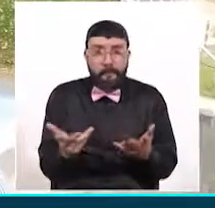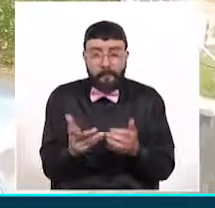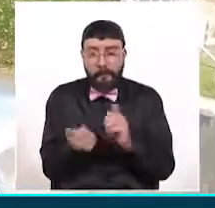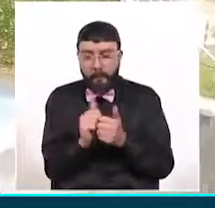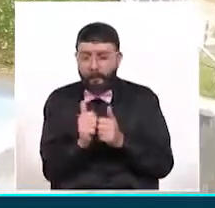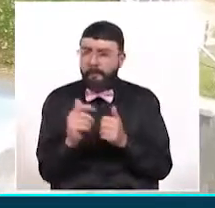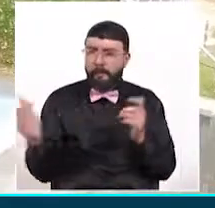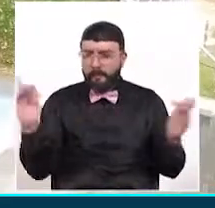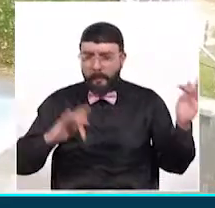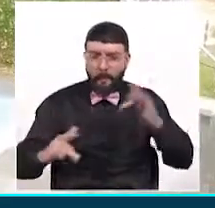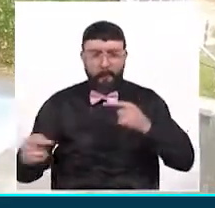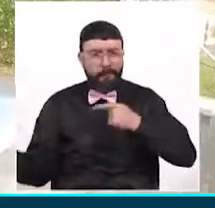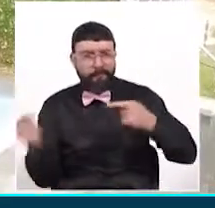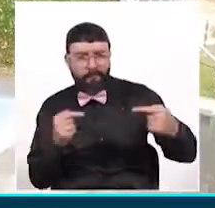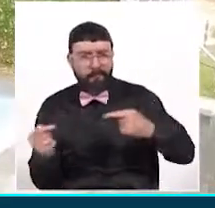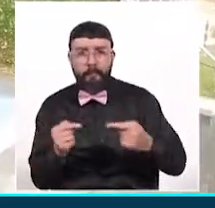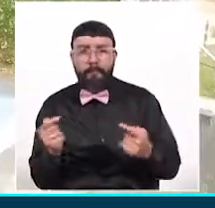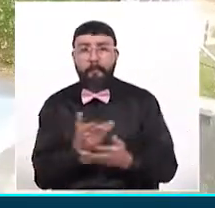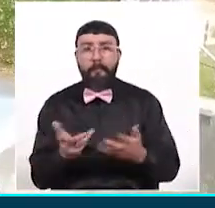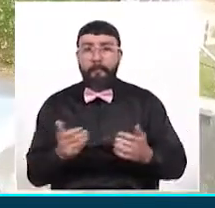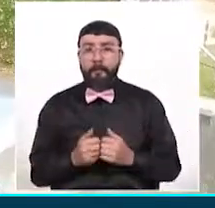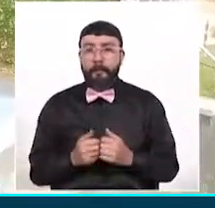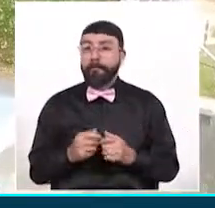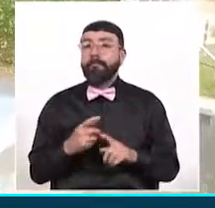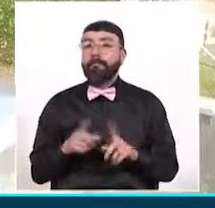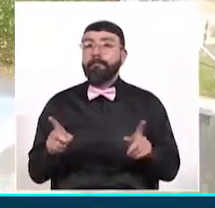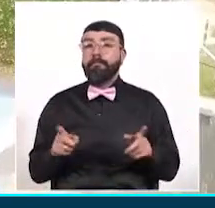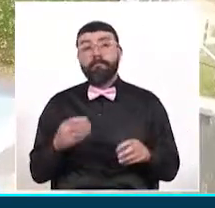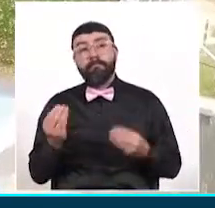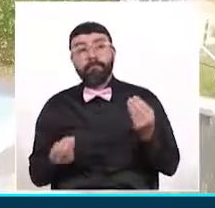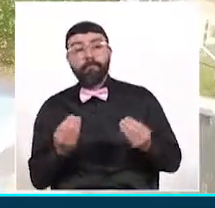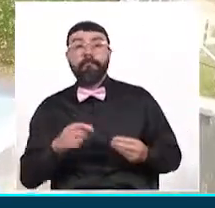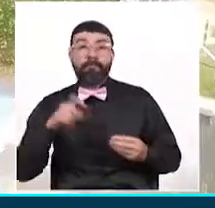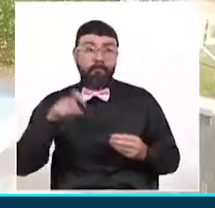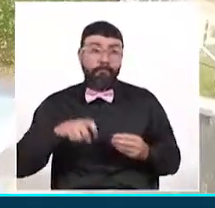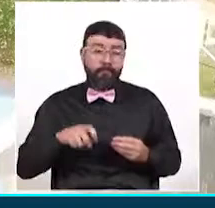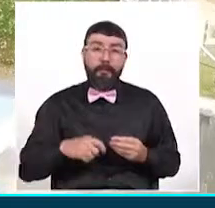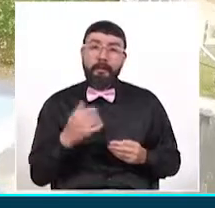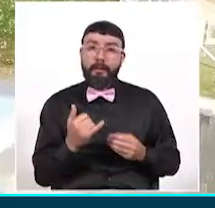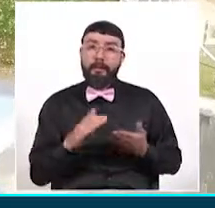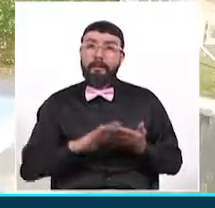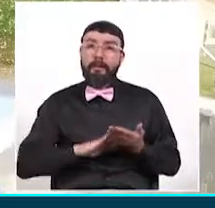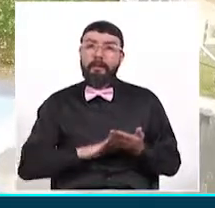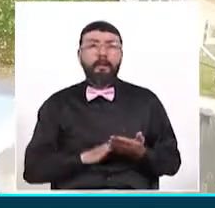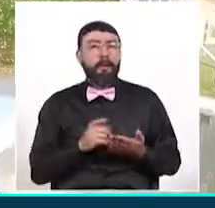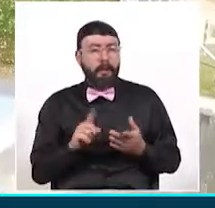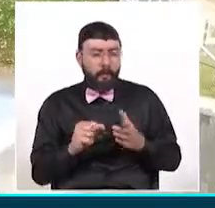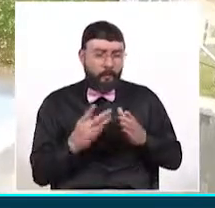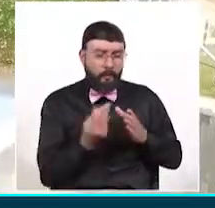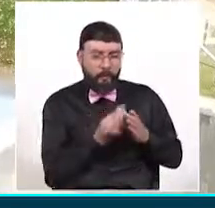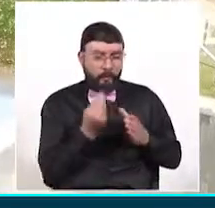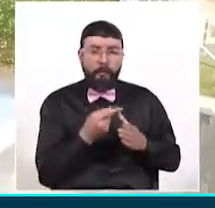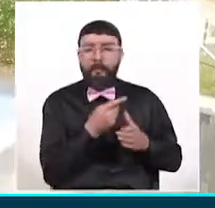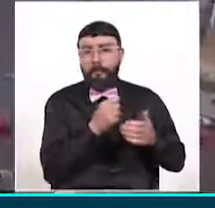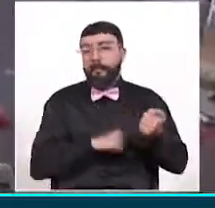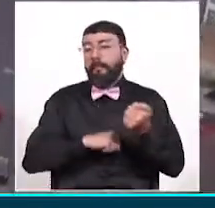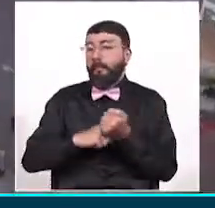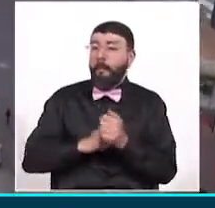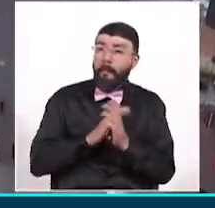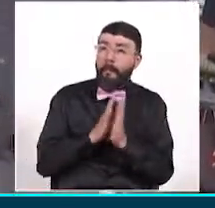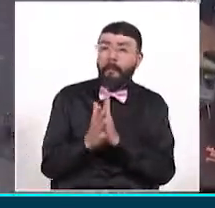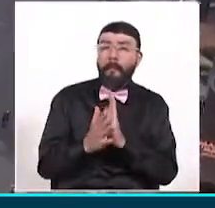es necesario, es imperioso de que la administración municipal y el Consejo estén atentos a la solución de esto.